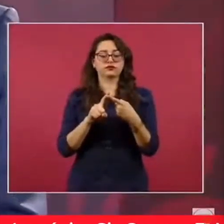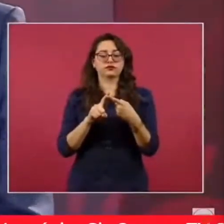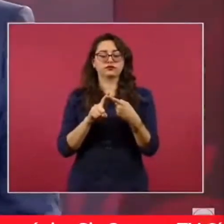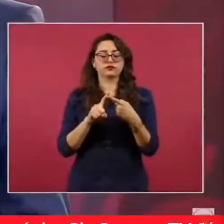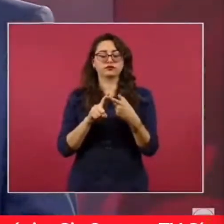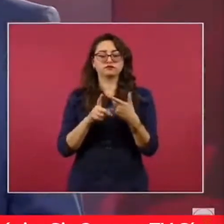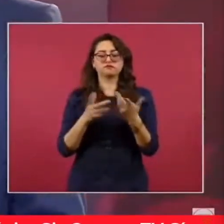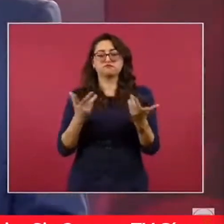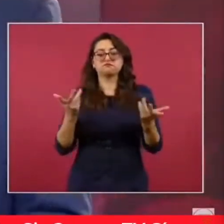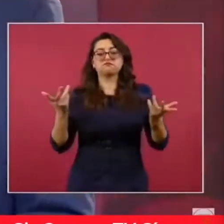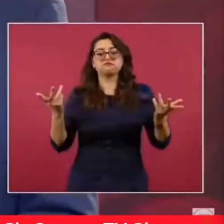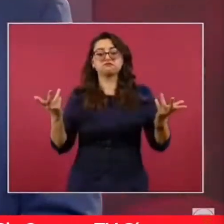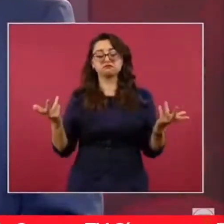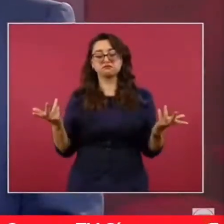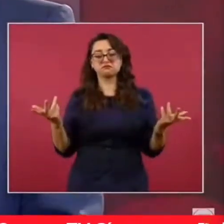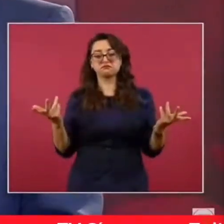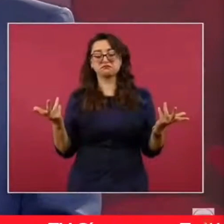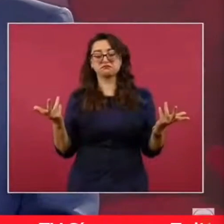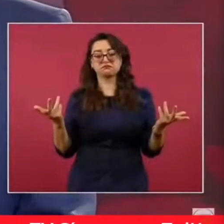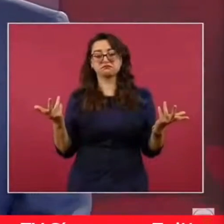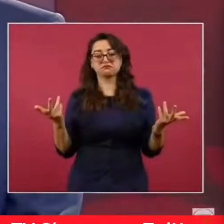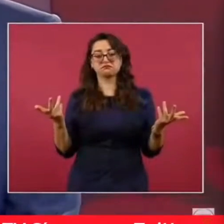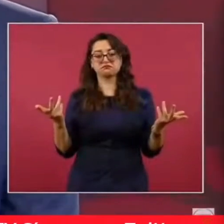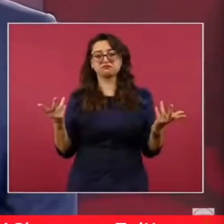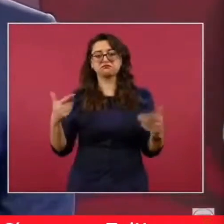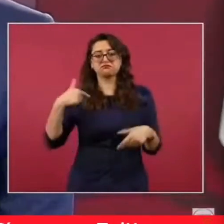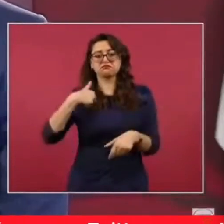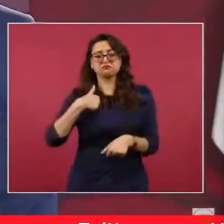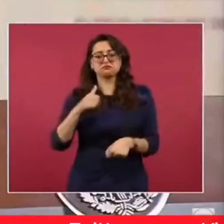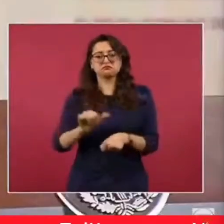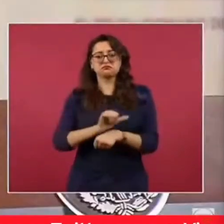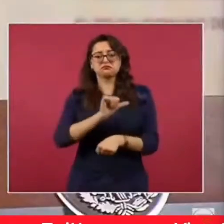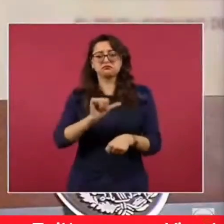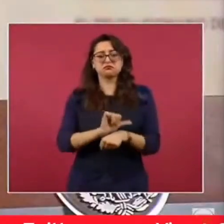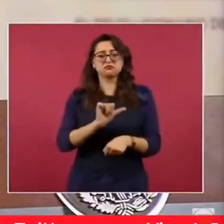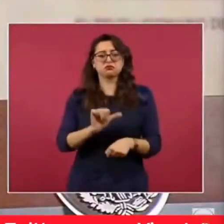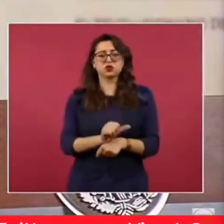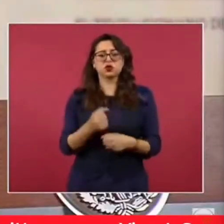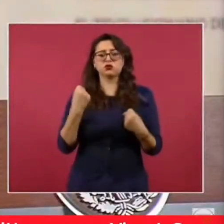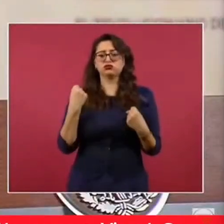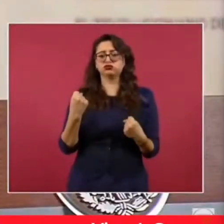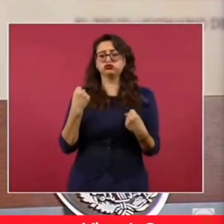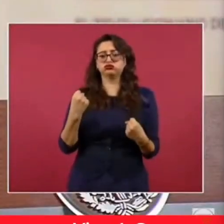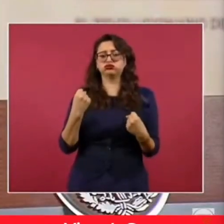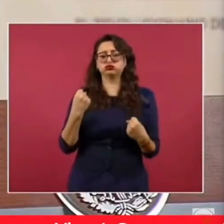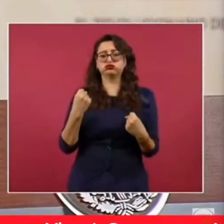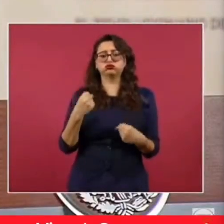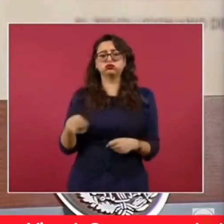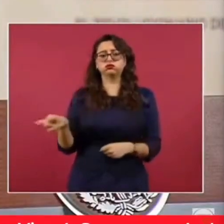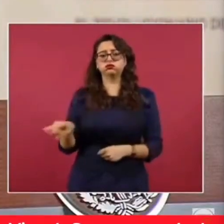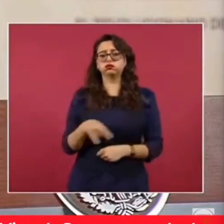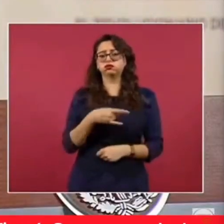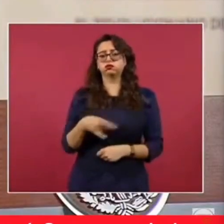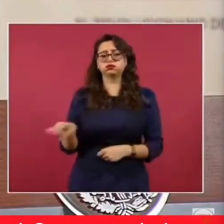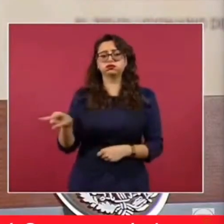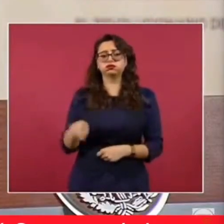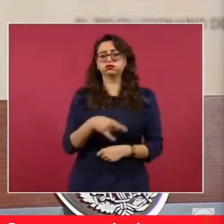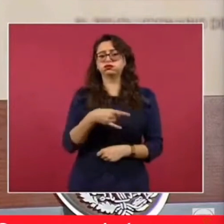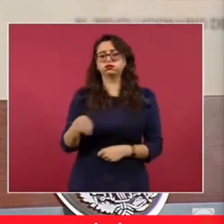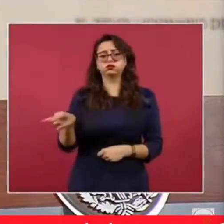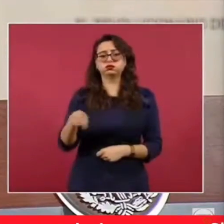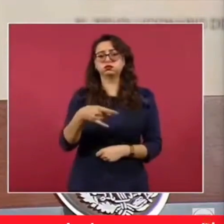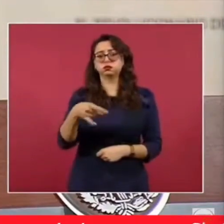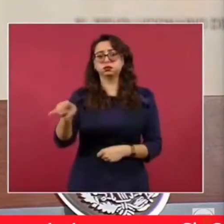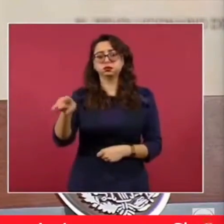Y me fui por carretera de Monterrey